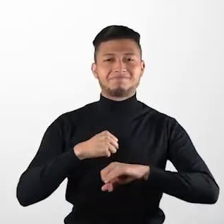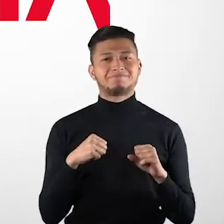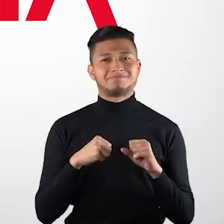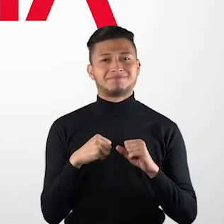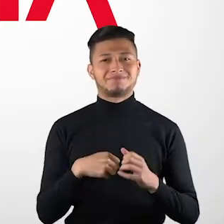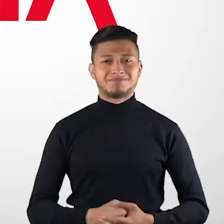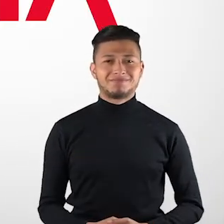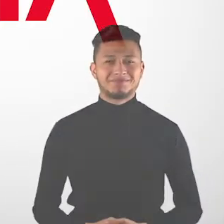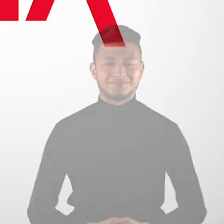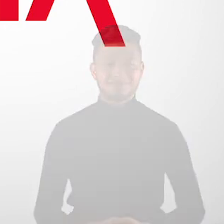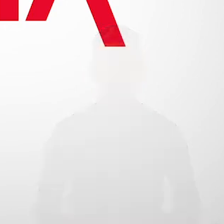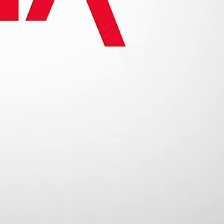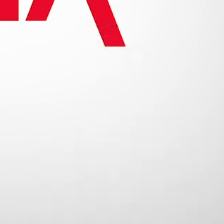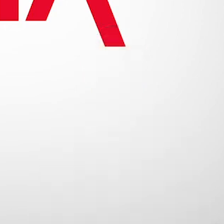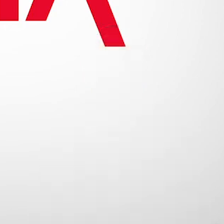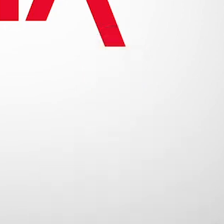Alcaldía Mayor de Bogotá.